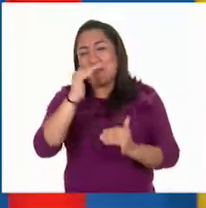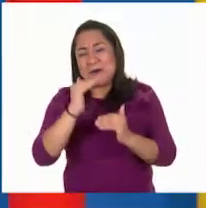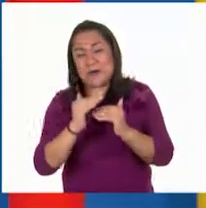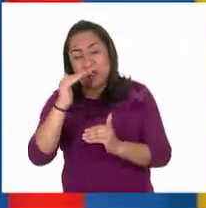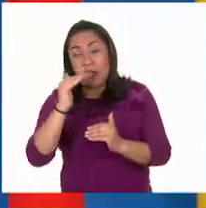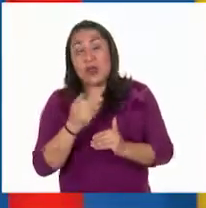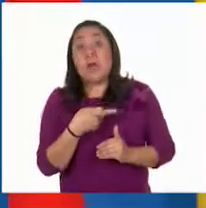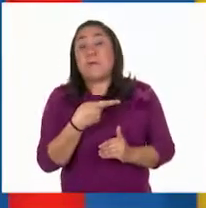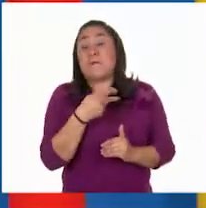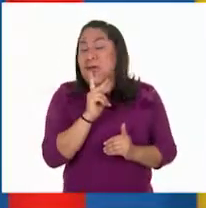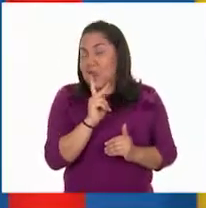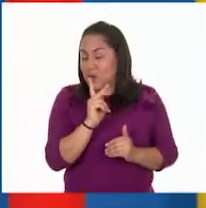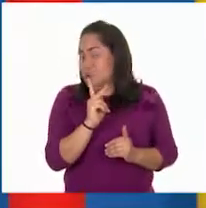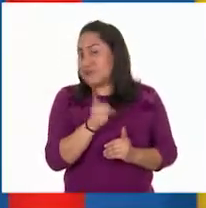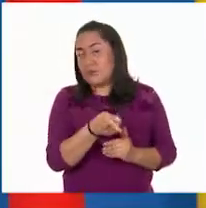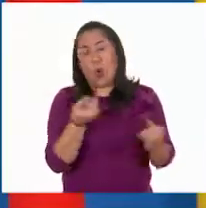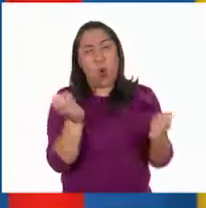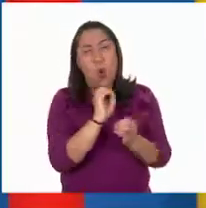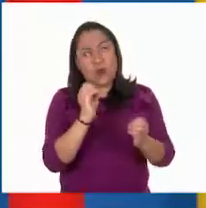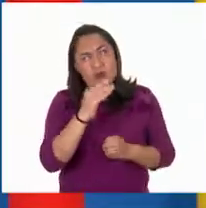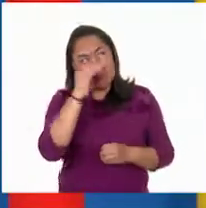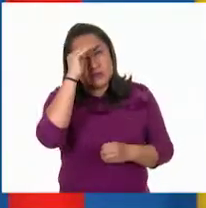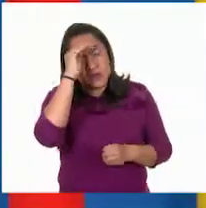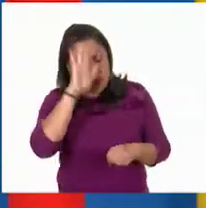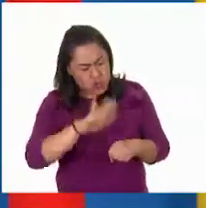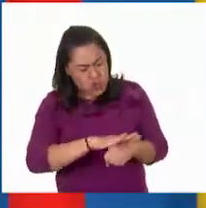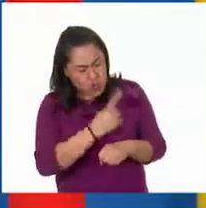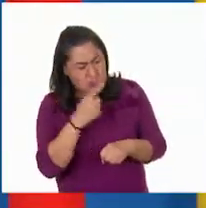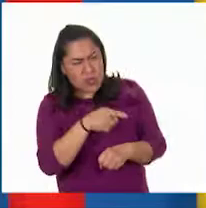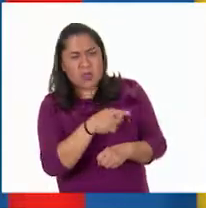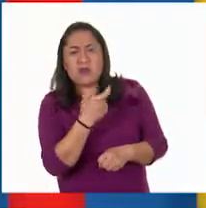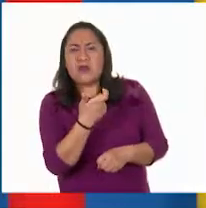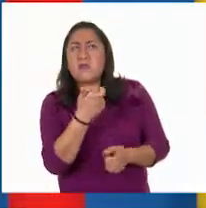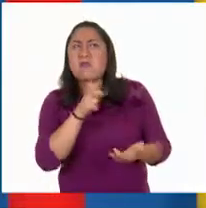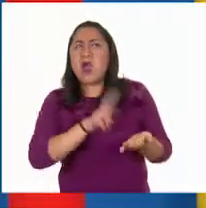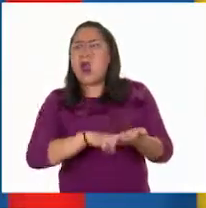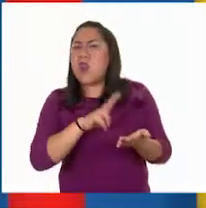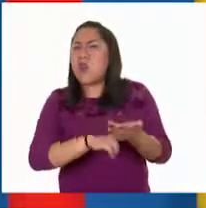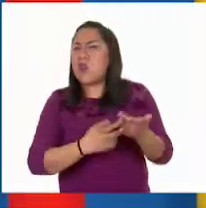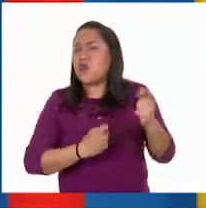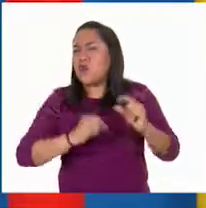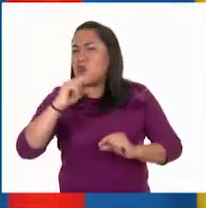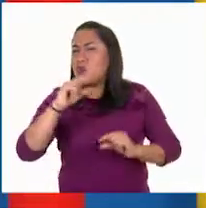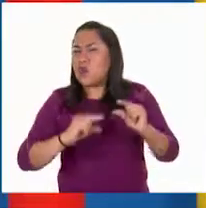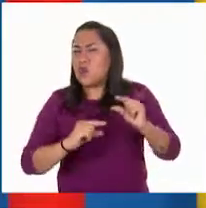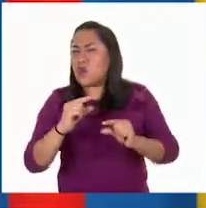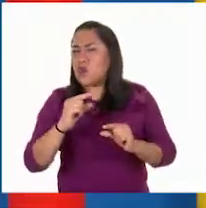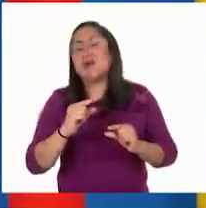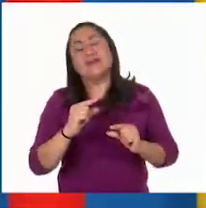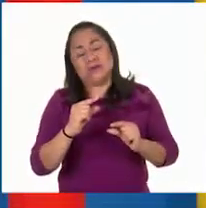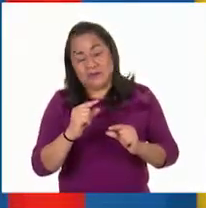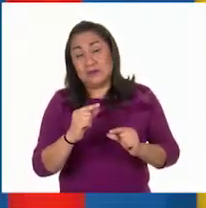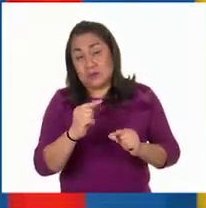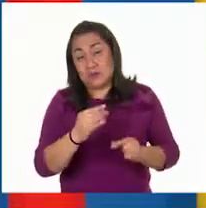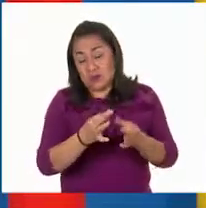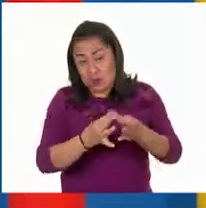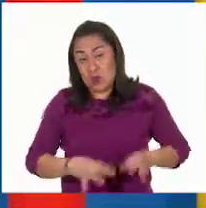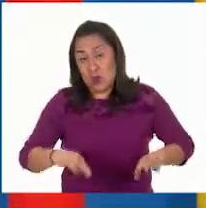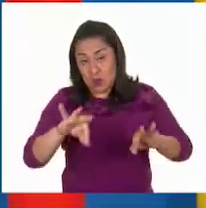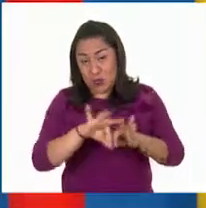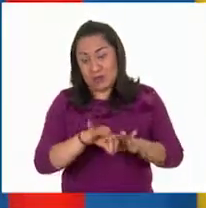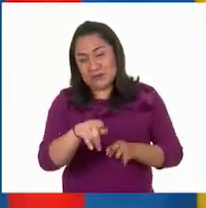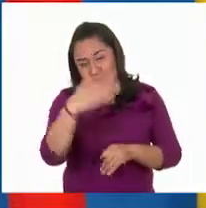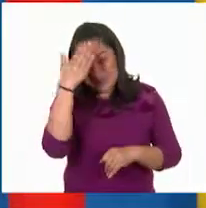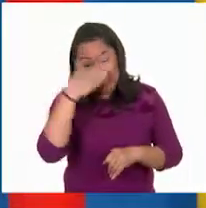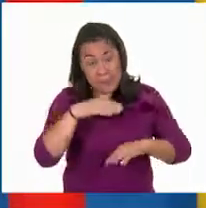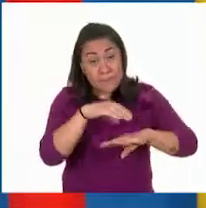nos detenemos a pensar, ¿por qué tiene valor? Eso es algo muy importante. Estamos de acuerdo que un